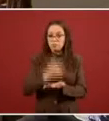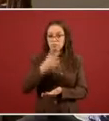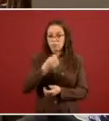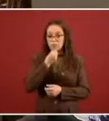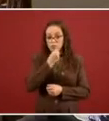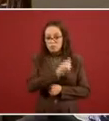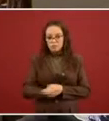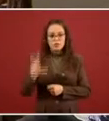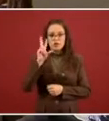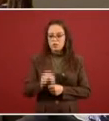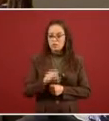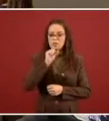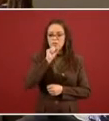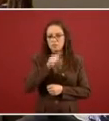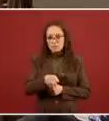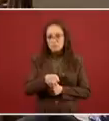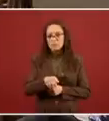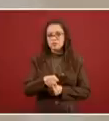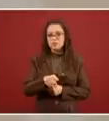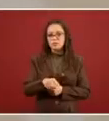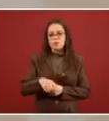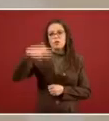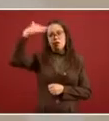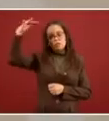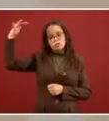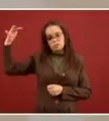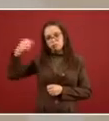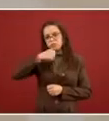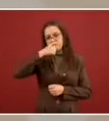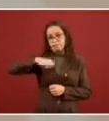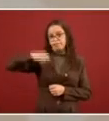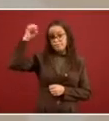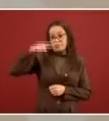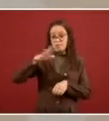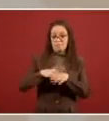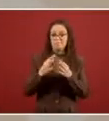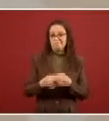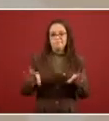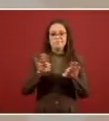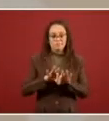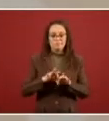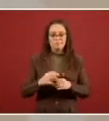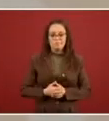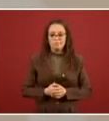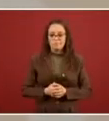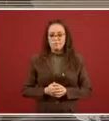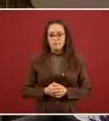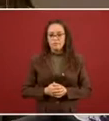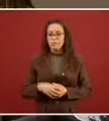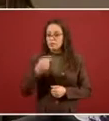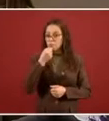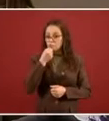sino también con mayor razón en adultos mayores. Interesantemente, y esto es alentador, los niños